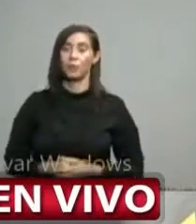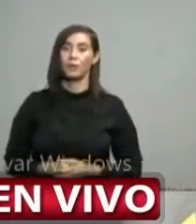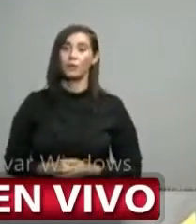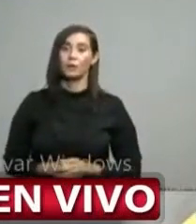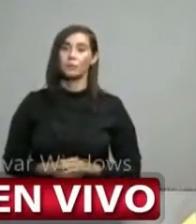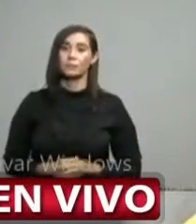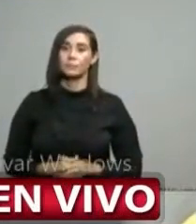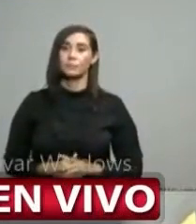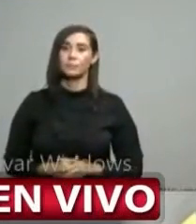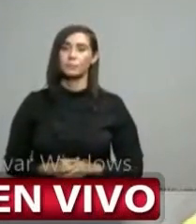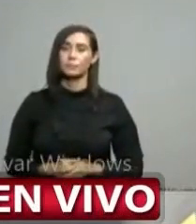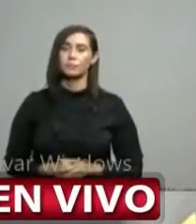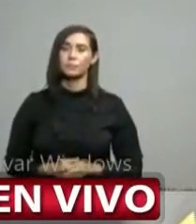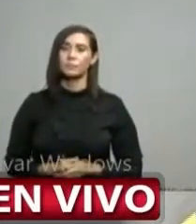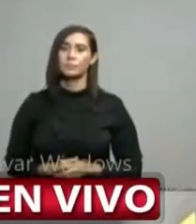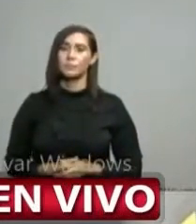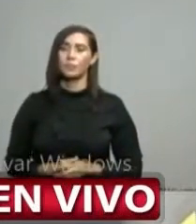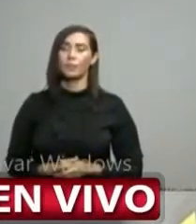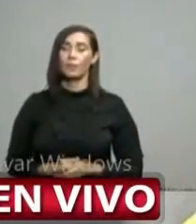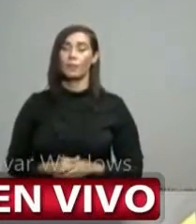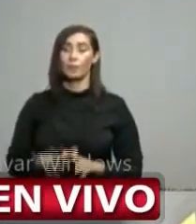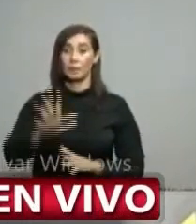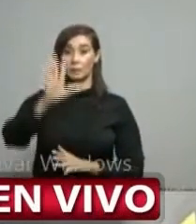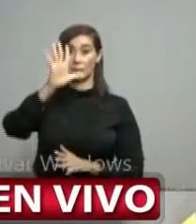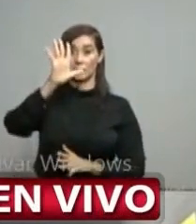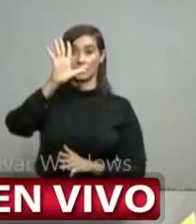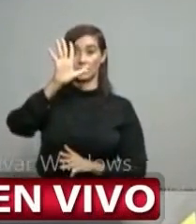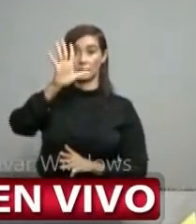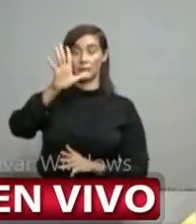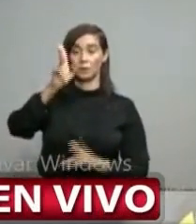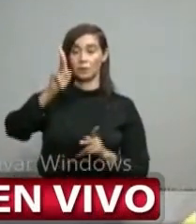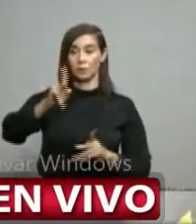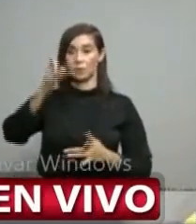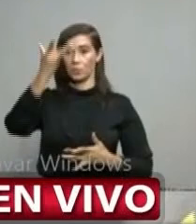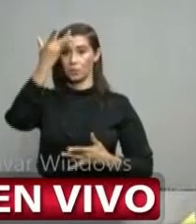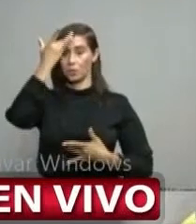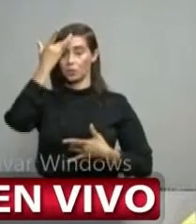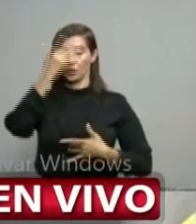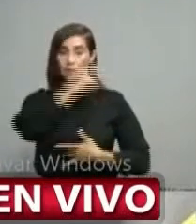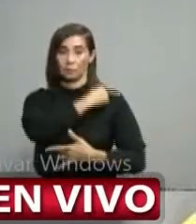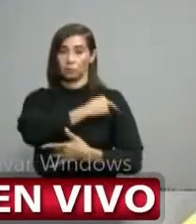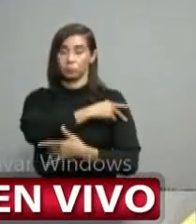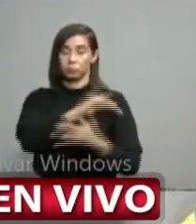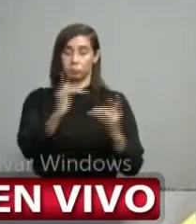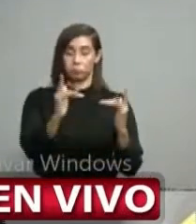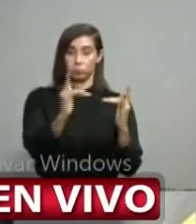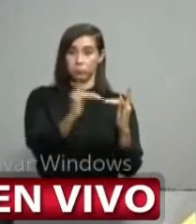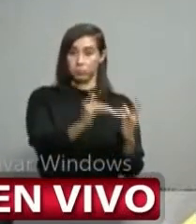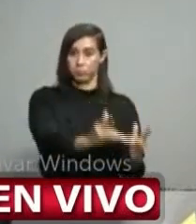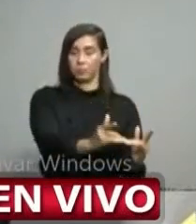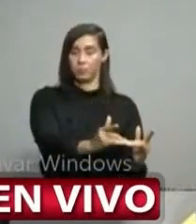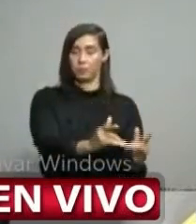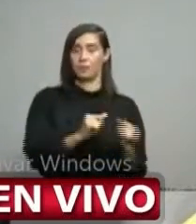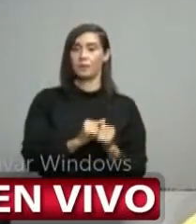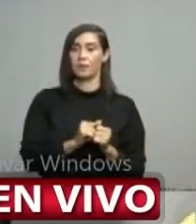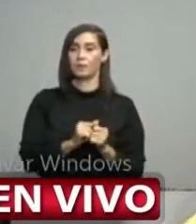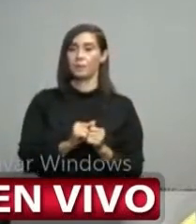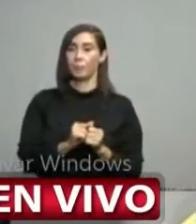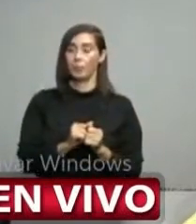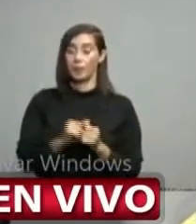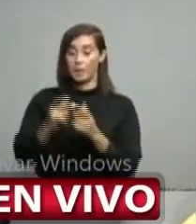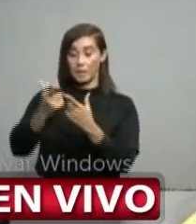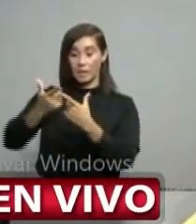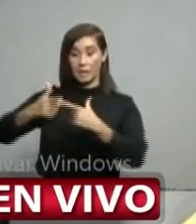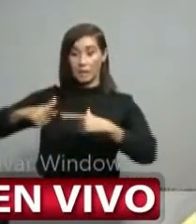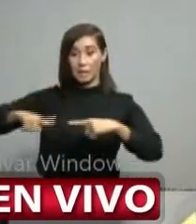por otra parte hubo cinco egresos y el total de camas de UCI disponible